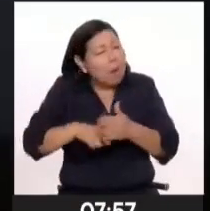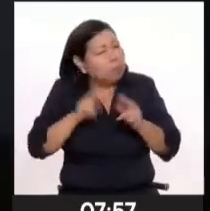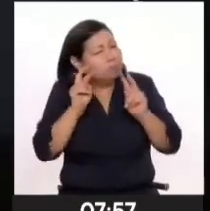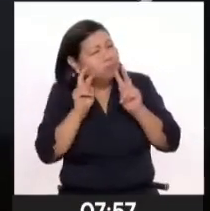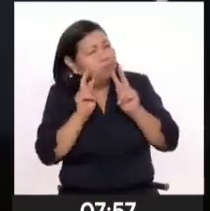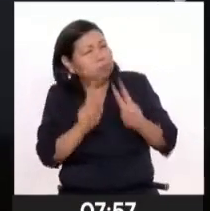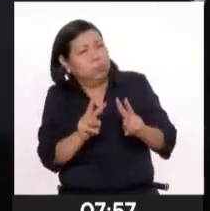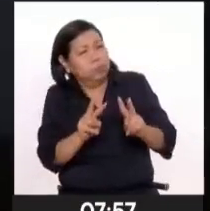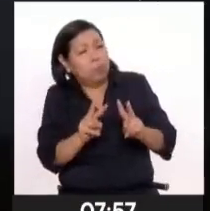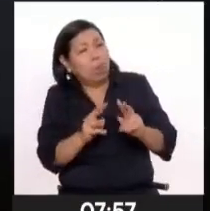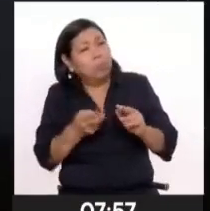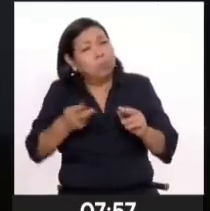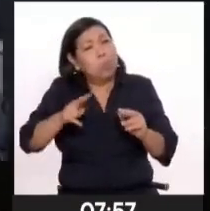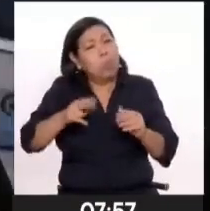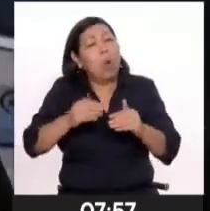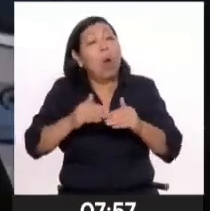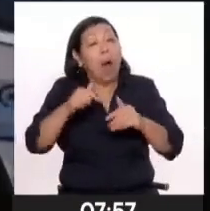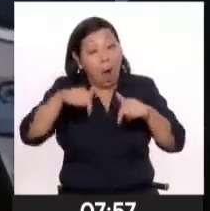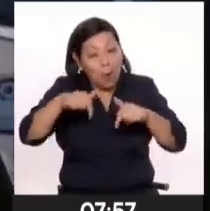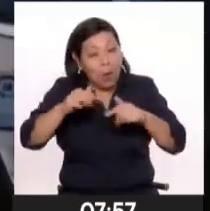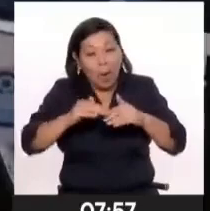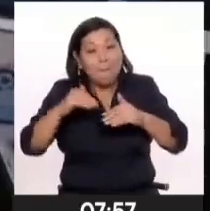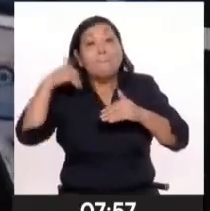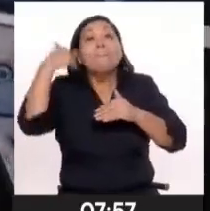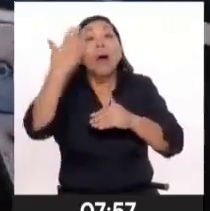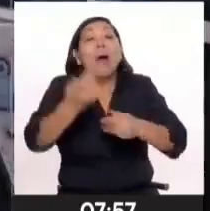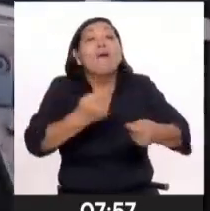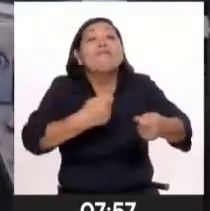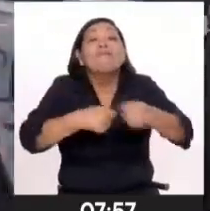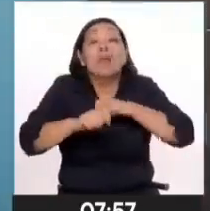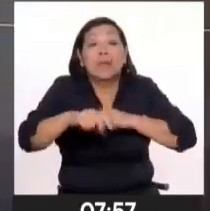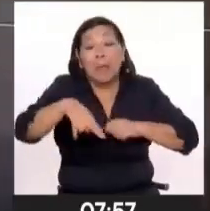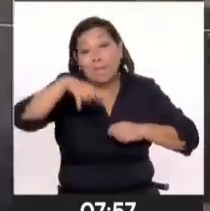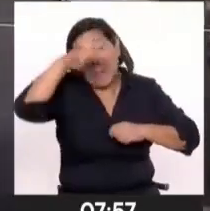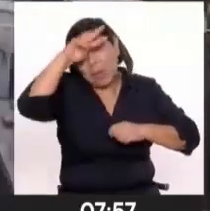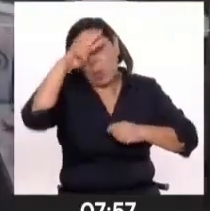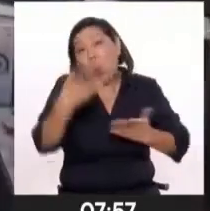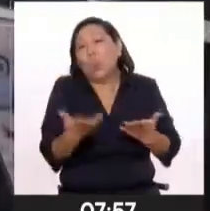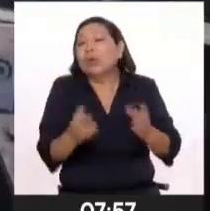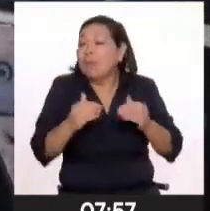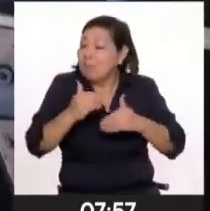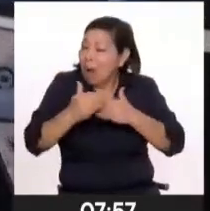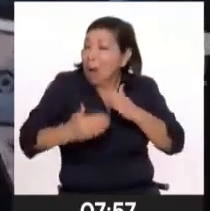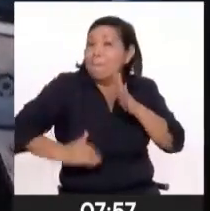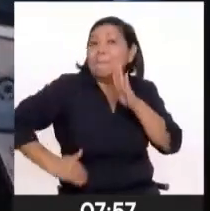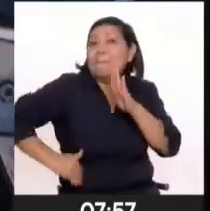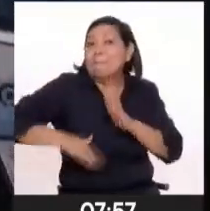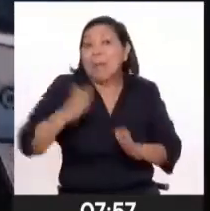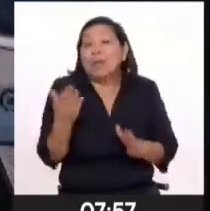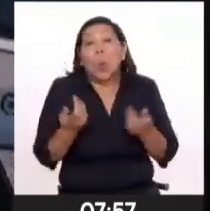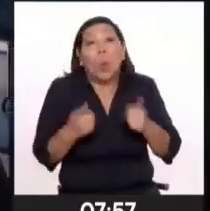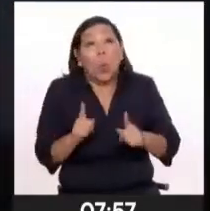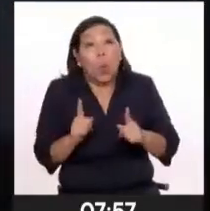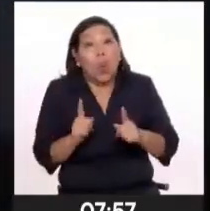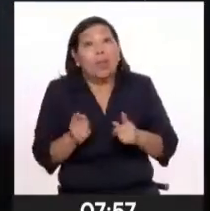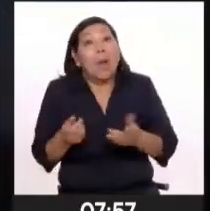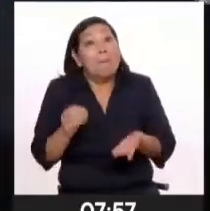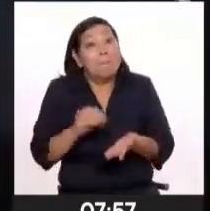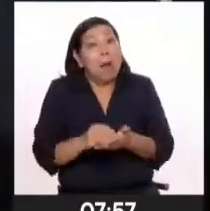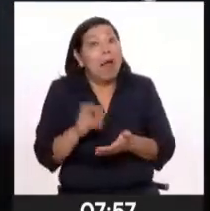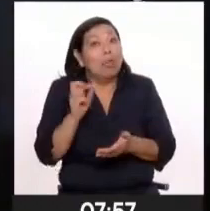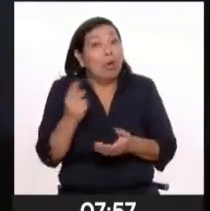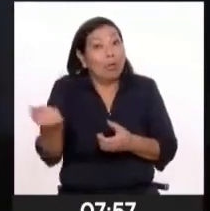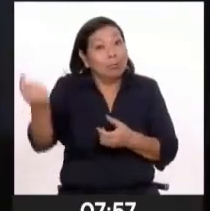con lo cual, si se añade un poco de estabilidad al escenario actual, puede ser una buena moneda para seguir ahorrando. Es